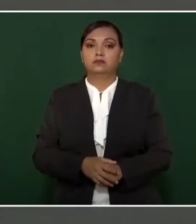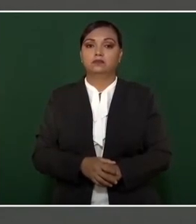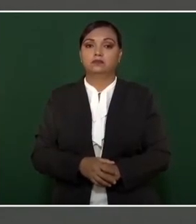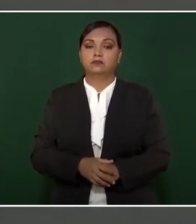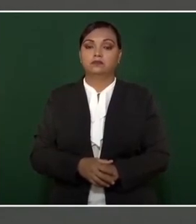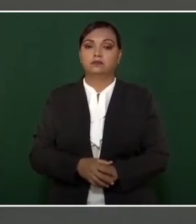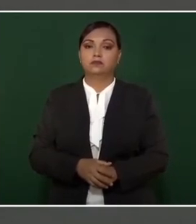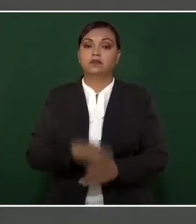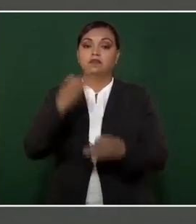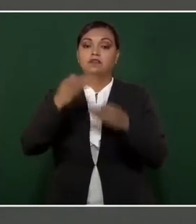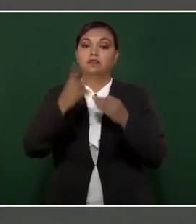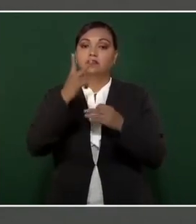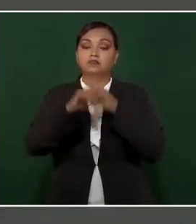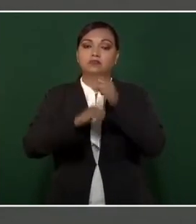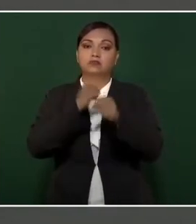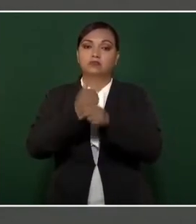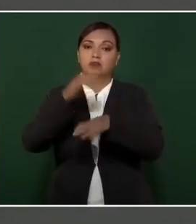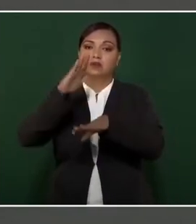Y le faltan dos.